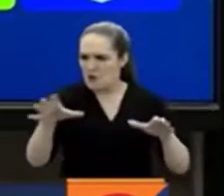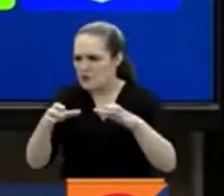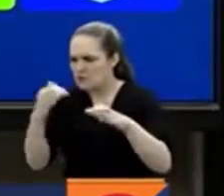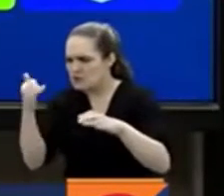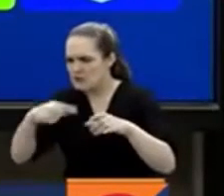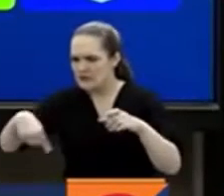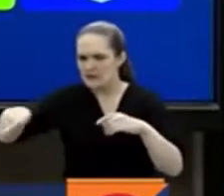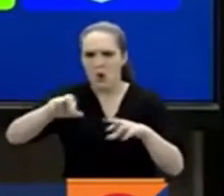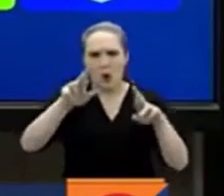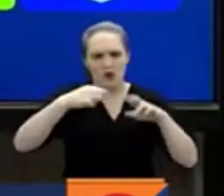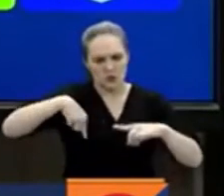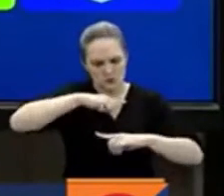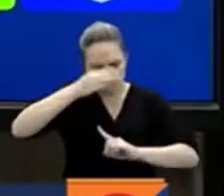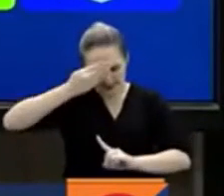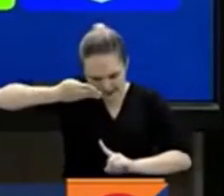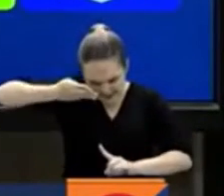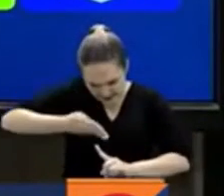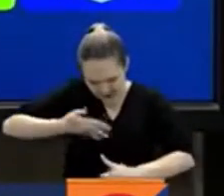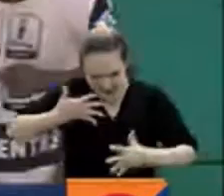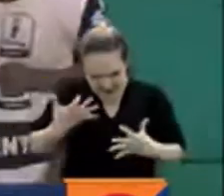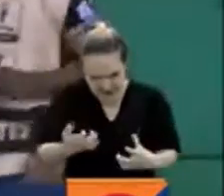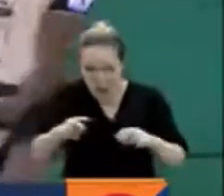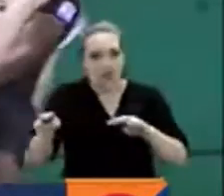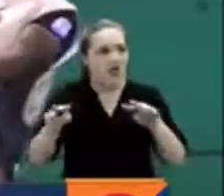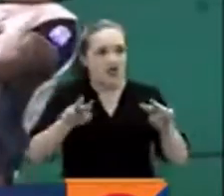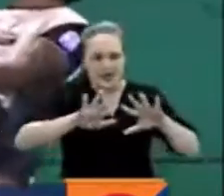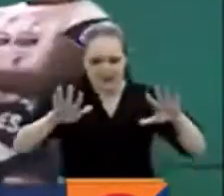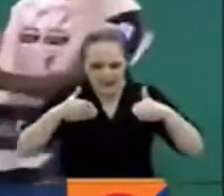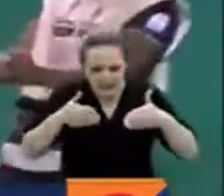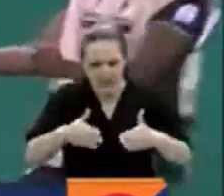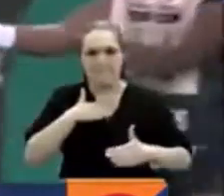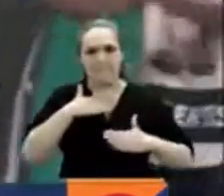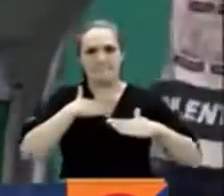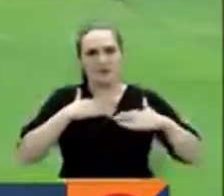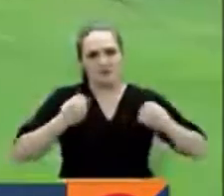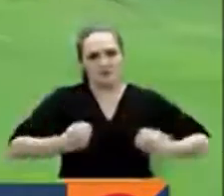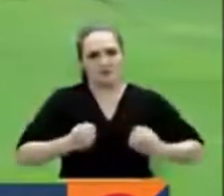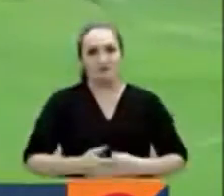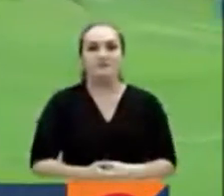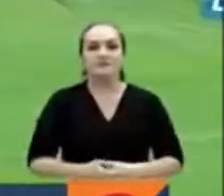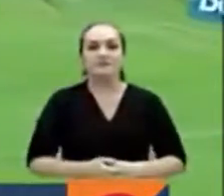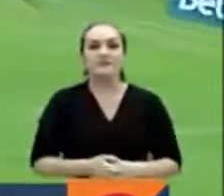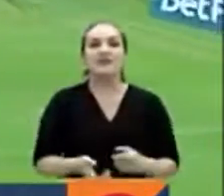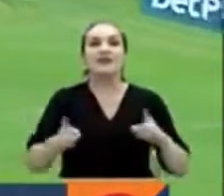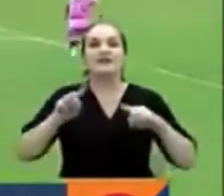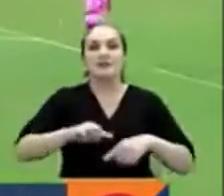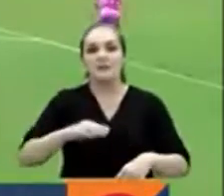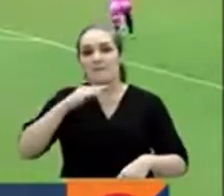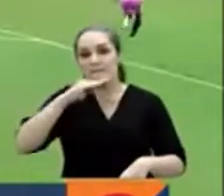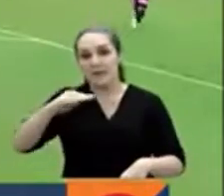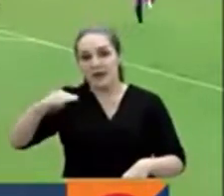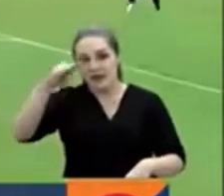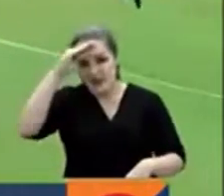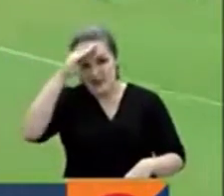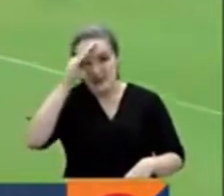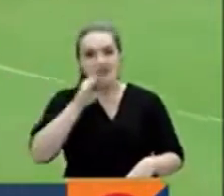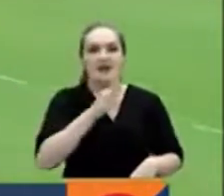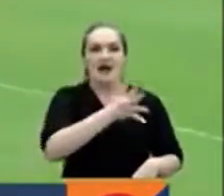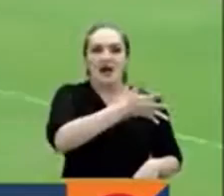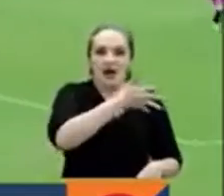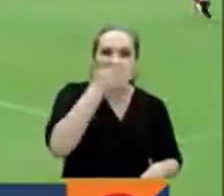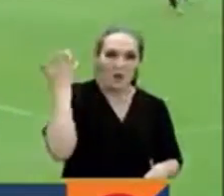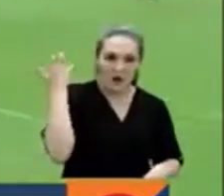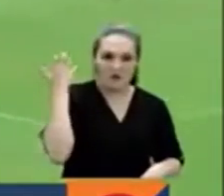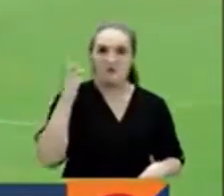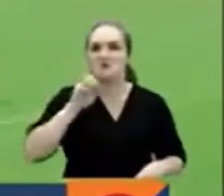recuperarnos bien, porque el domingo tenemos una final en casa. Once Caldas vs. Alianza Petrolera, Medellín vs. Jaguares y Junior vs. Cortulua también